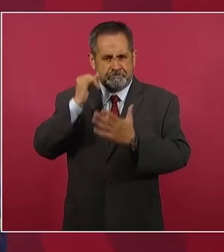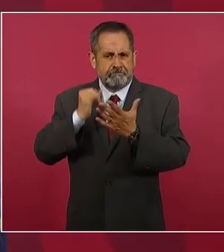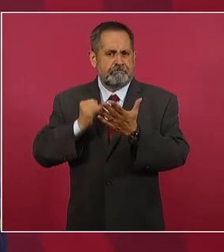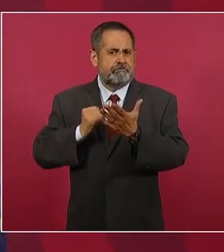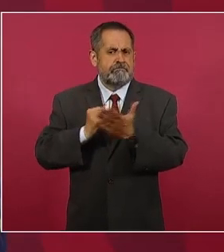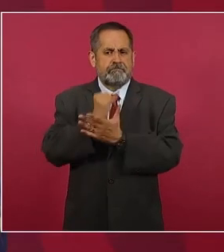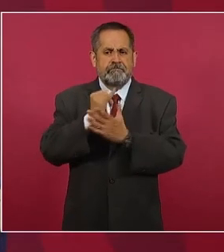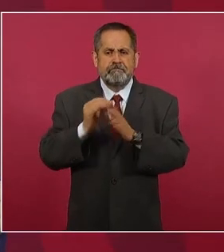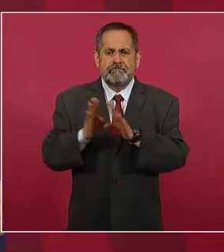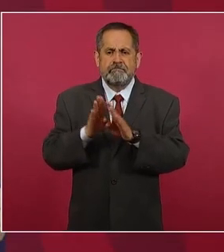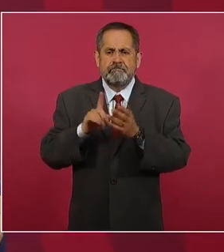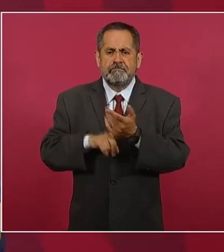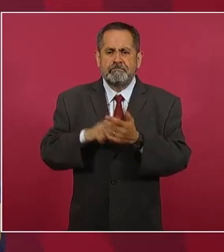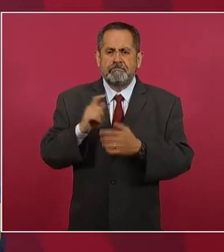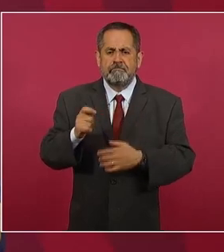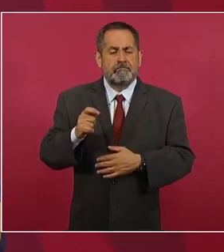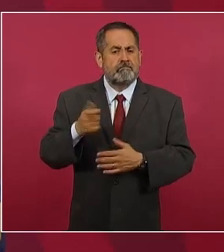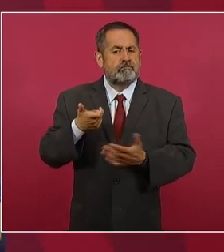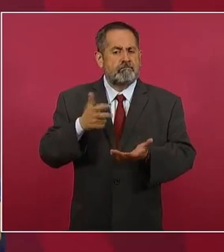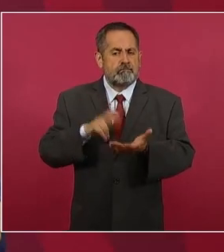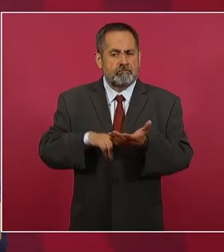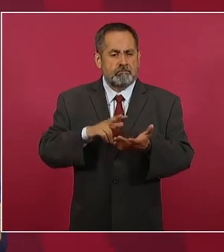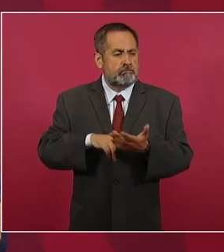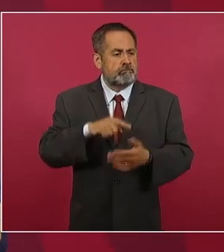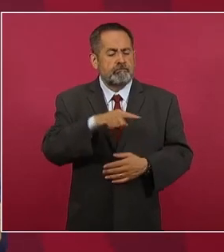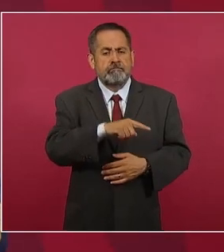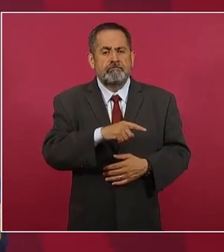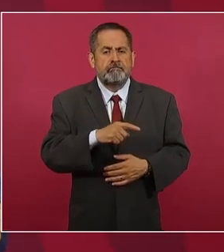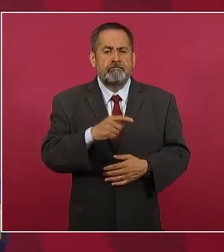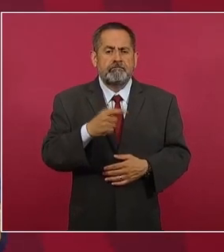controlar los precios de los combustibles.